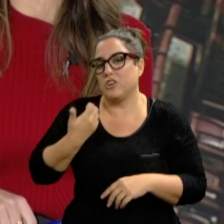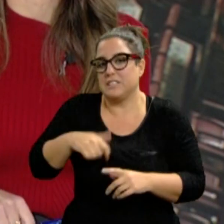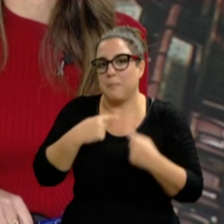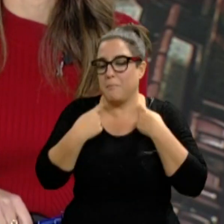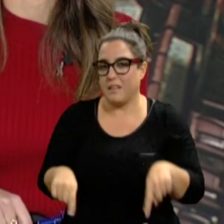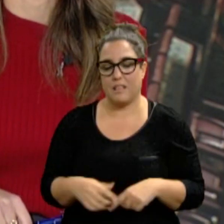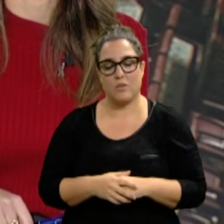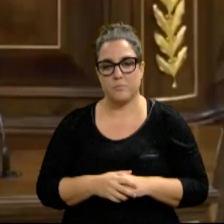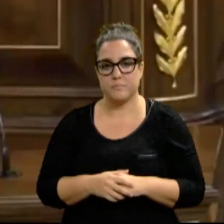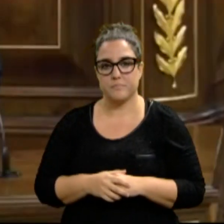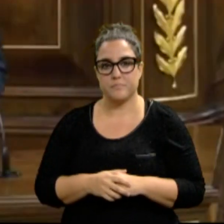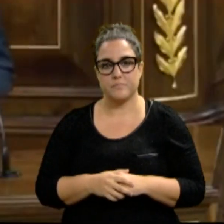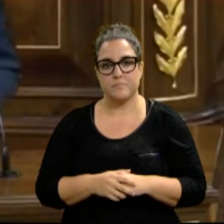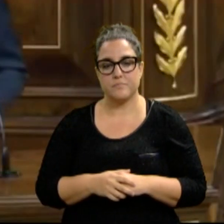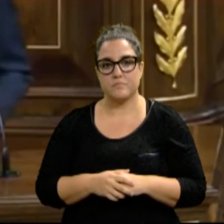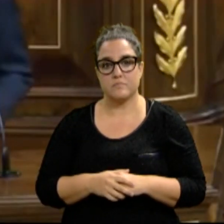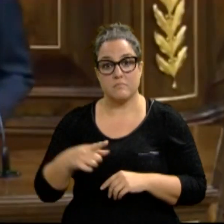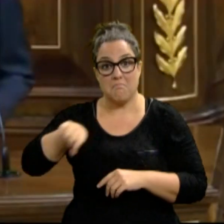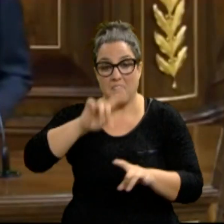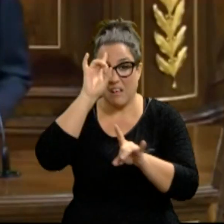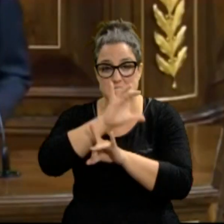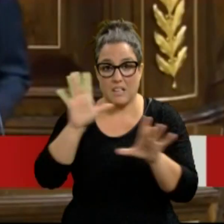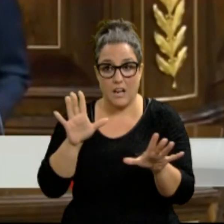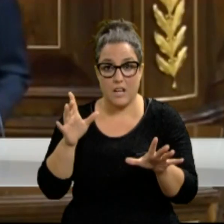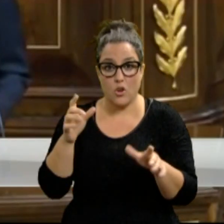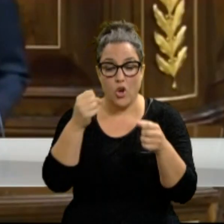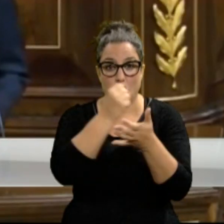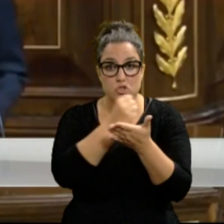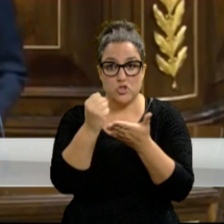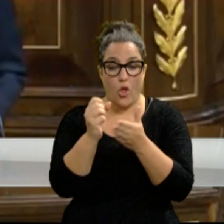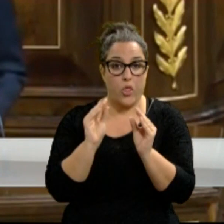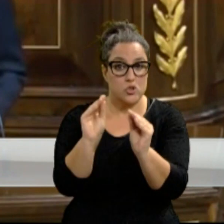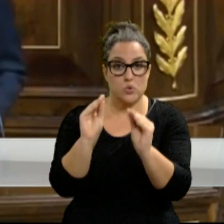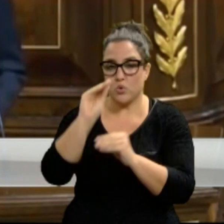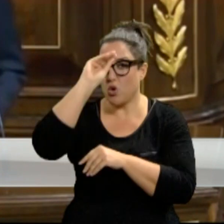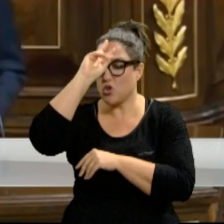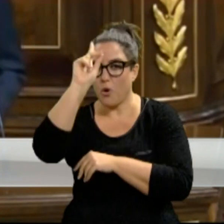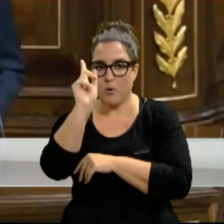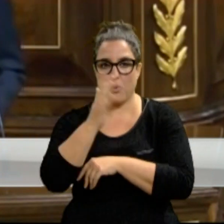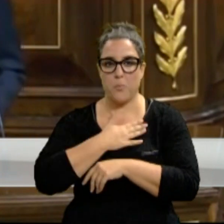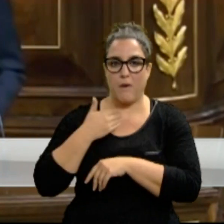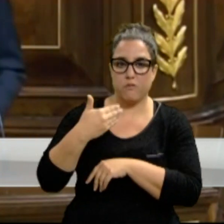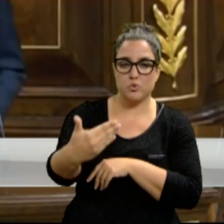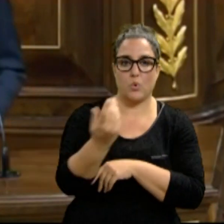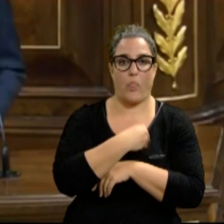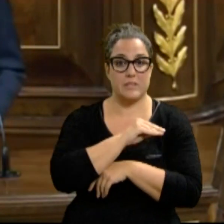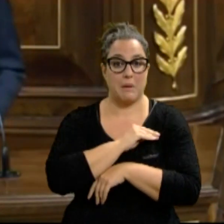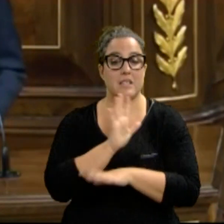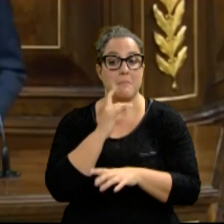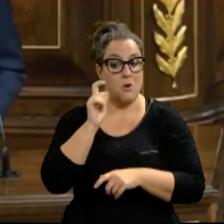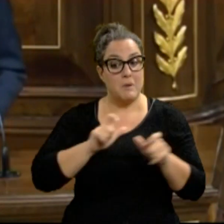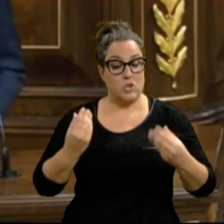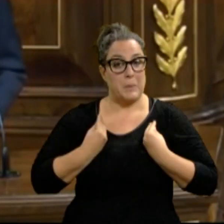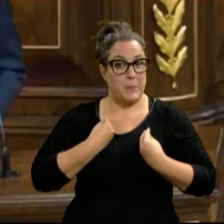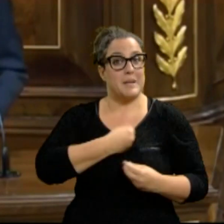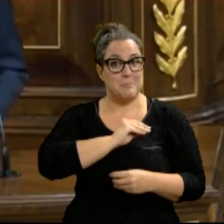futuro de España. Está claro que a sus socios no les preocupa nada el futuro de España, pero a los españoles sí